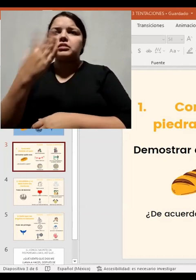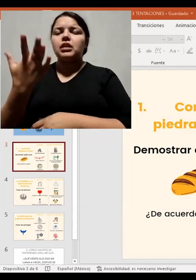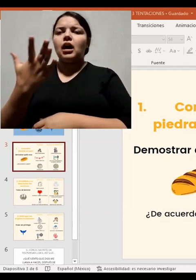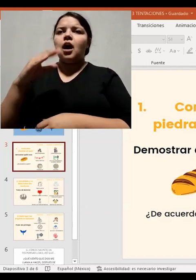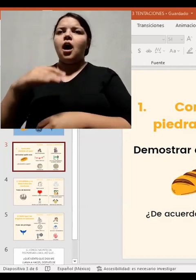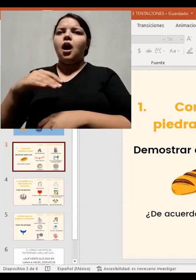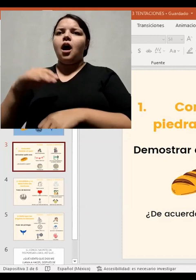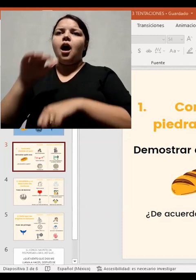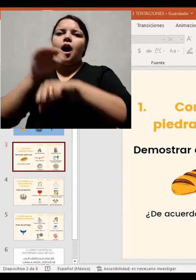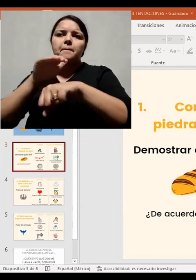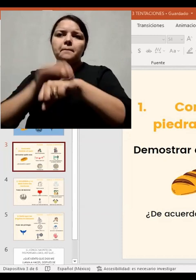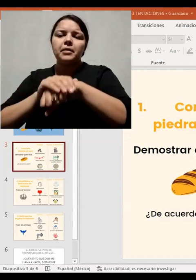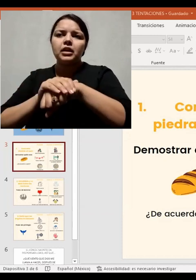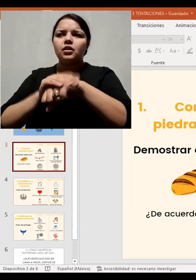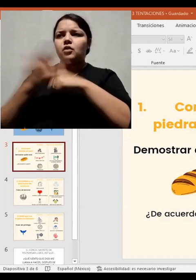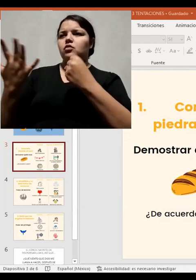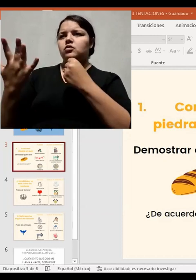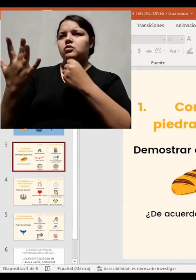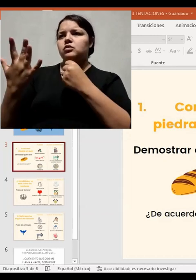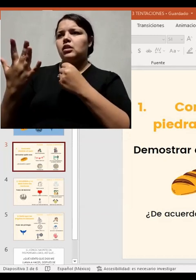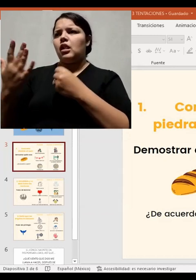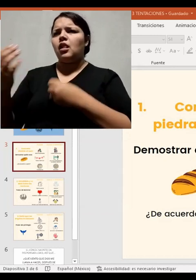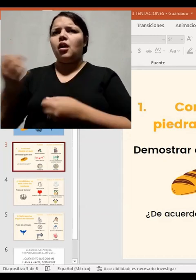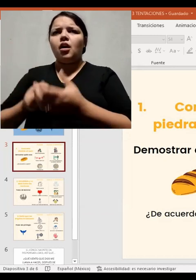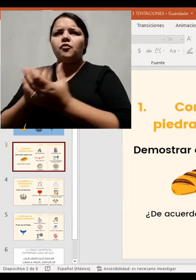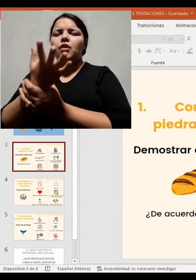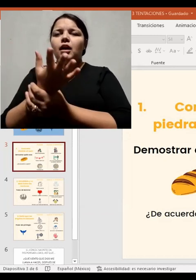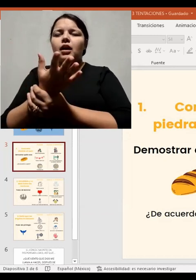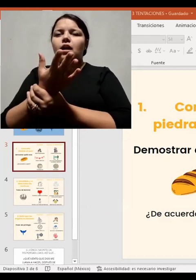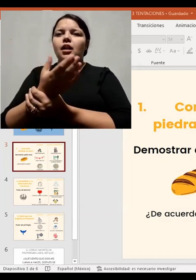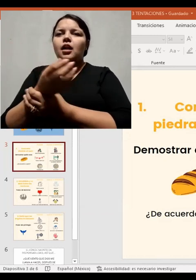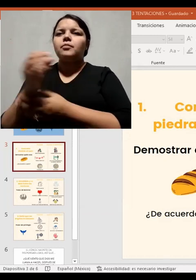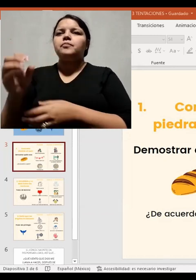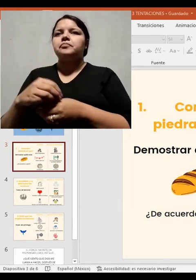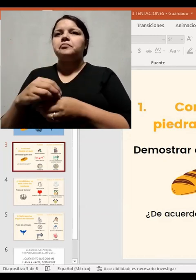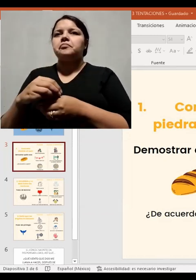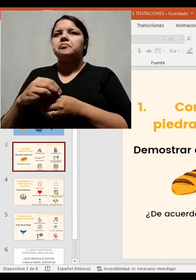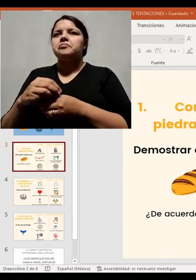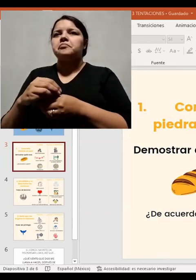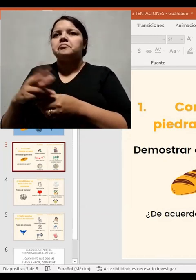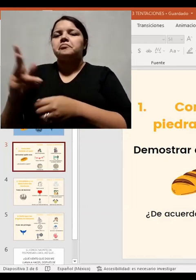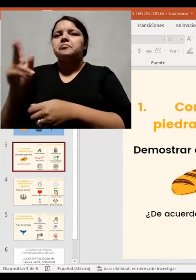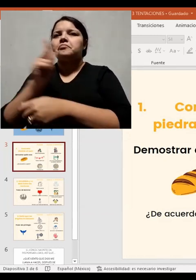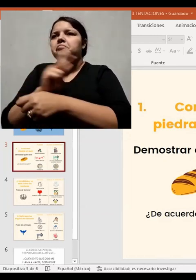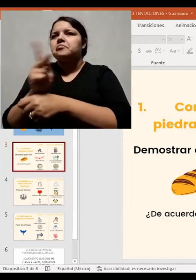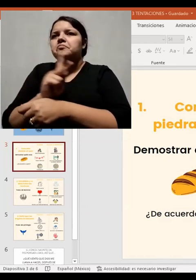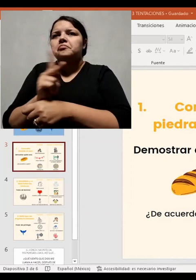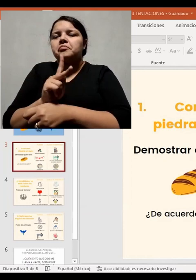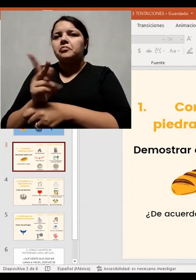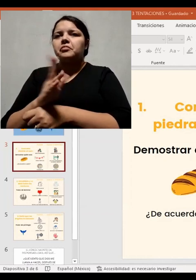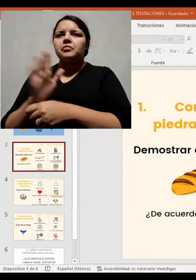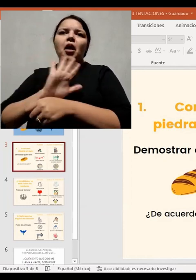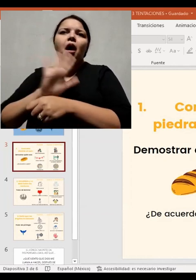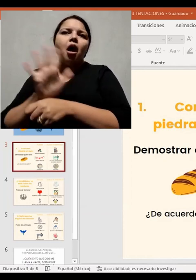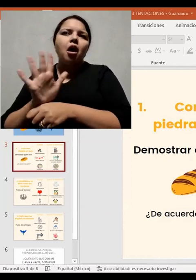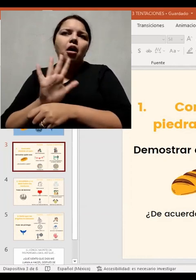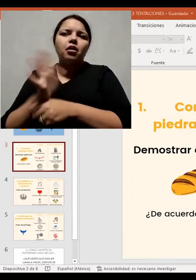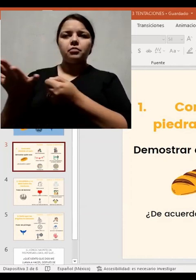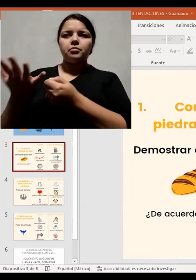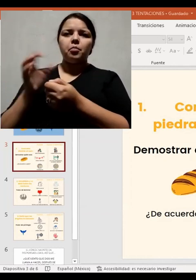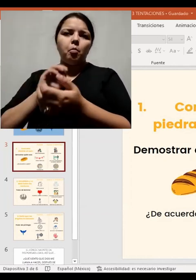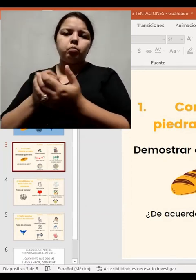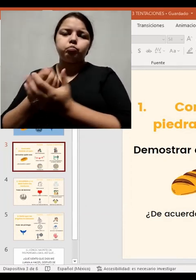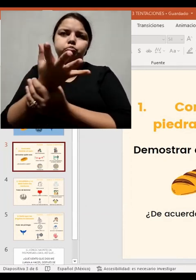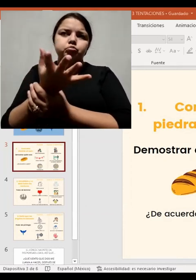O cuando puedo trabajar, o demás. Y en la sociedad, finalmente, ¿cómo vemos esta tentación